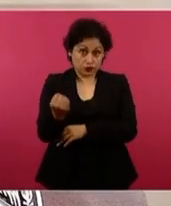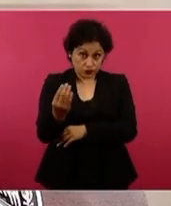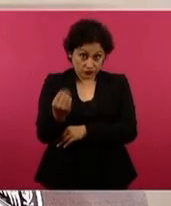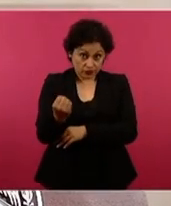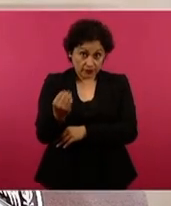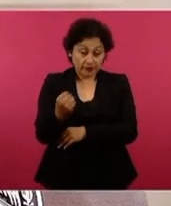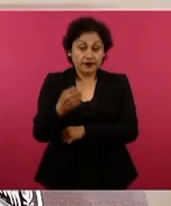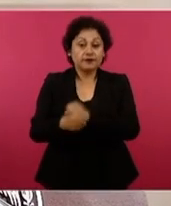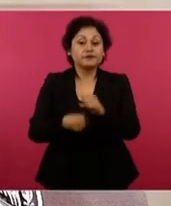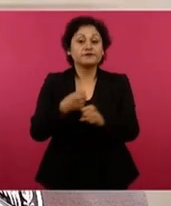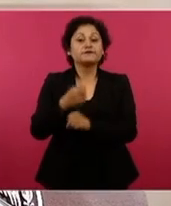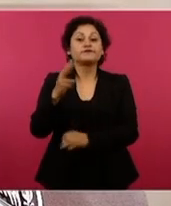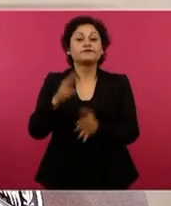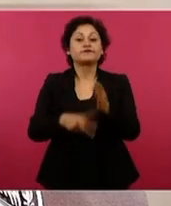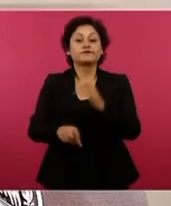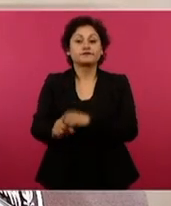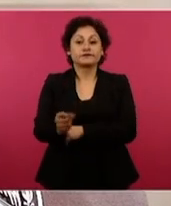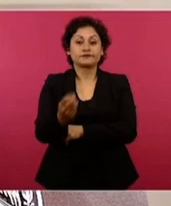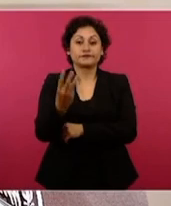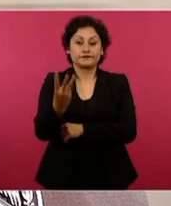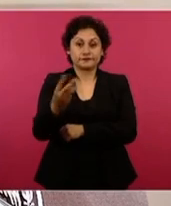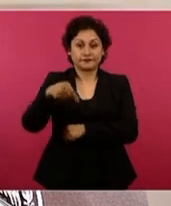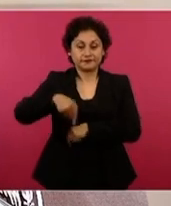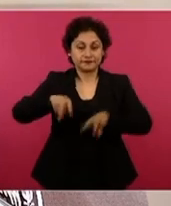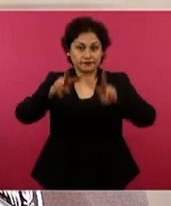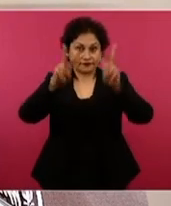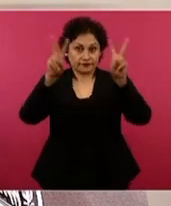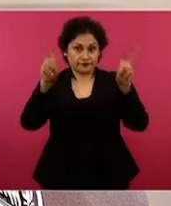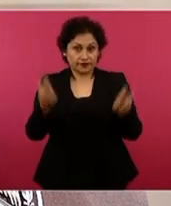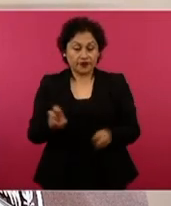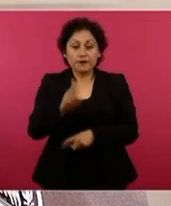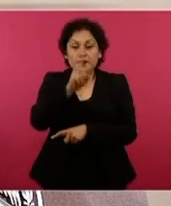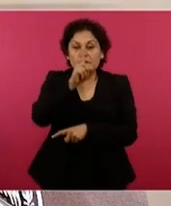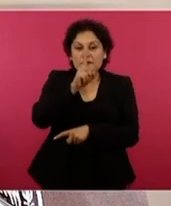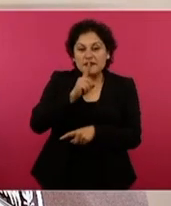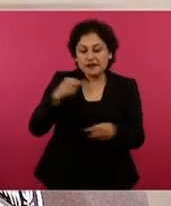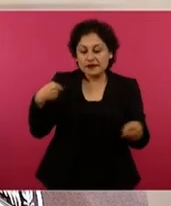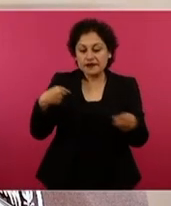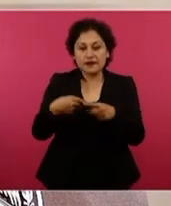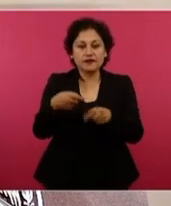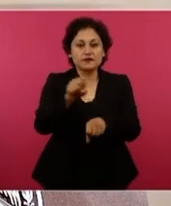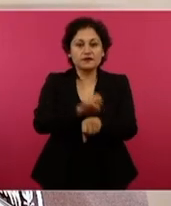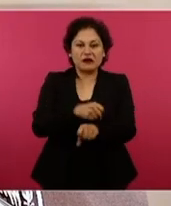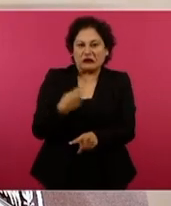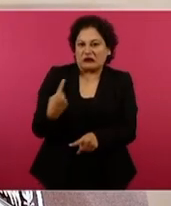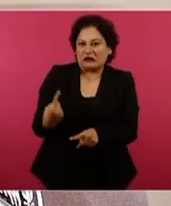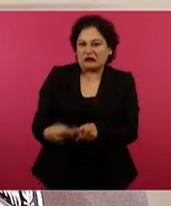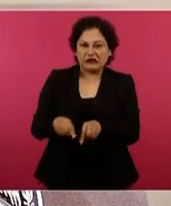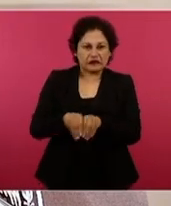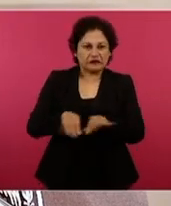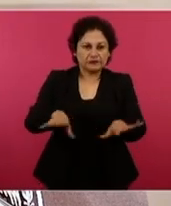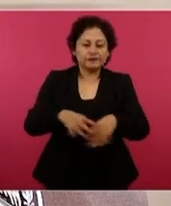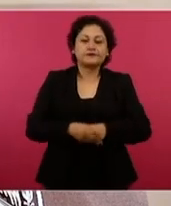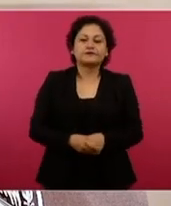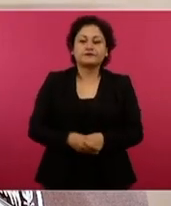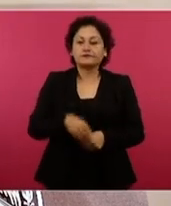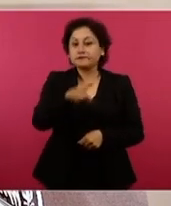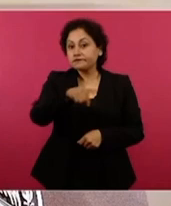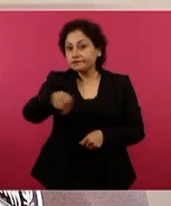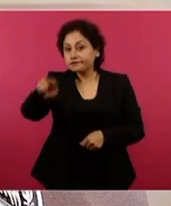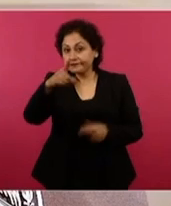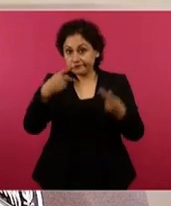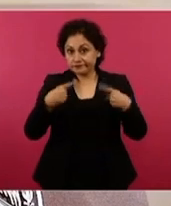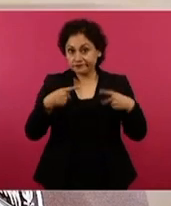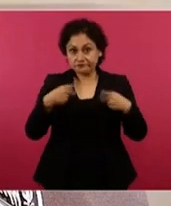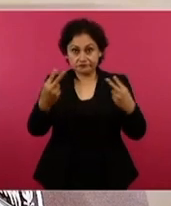y esta es la sección ¿Quiénes, quiénes y las mentiras de la semana? También buenos días a todos los que nos ven a través de las plataformas en las que